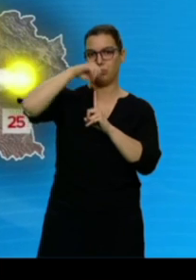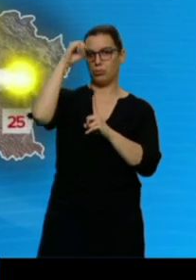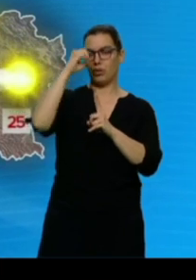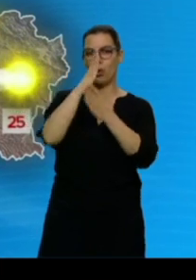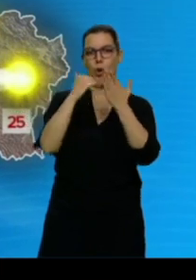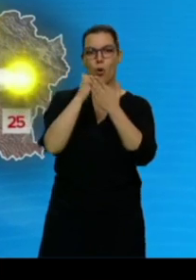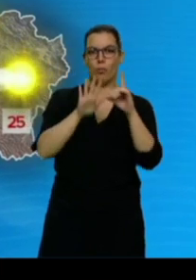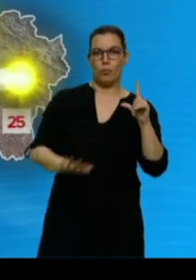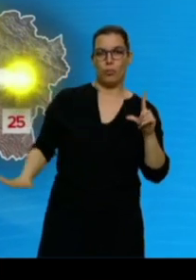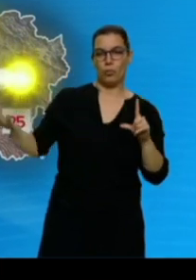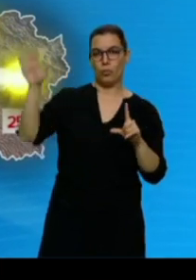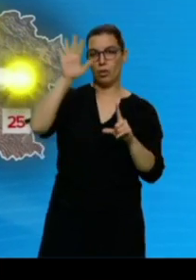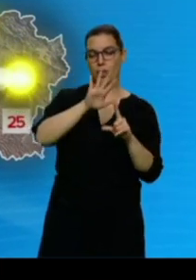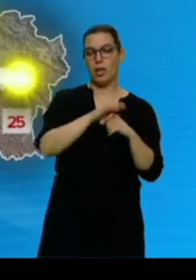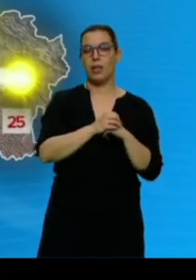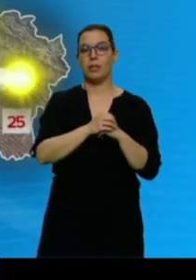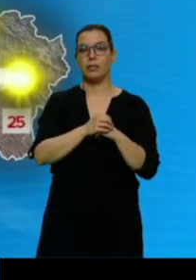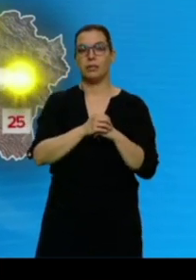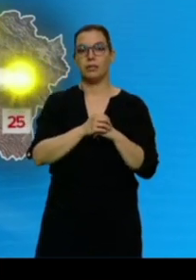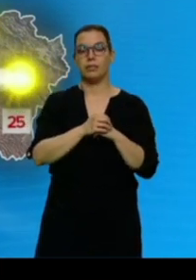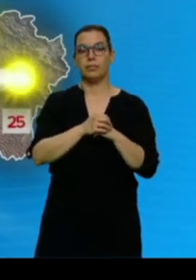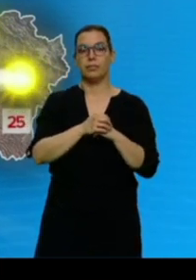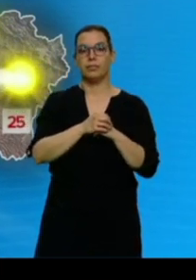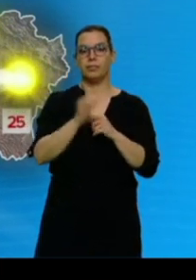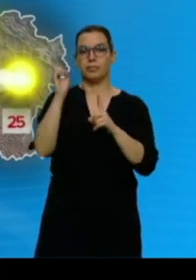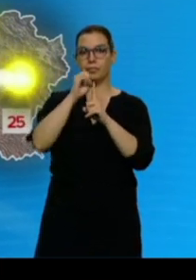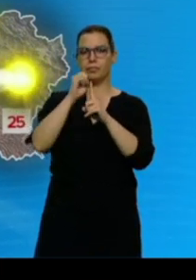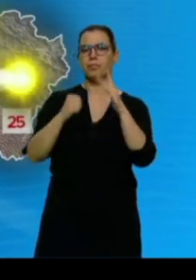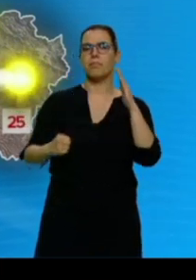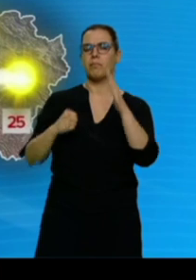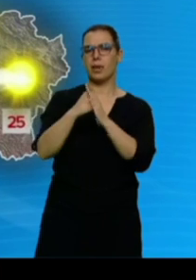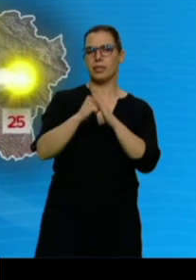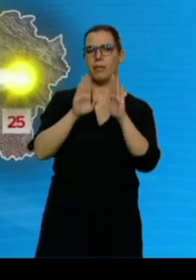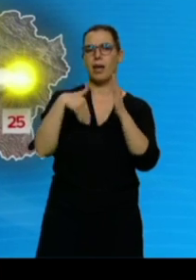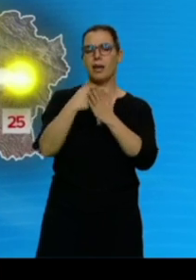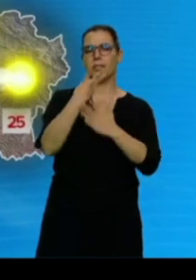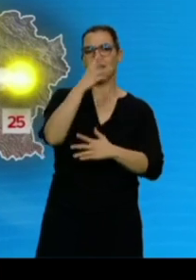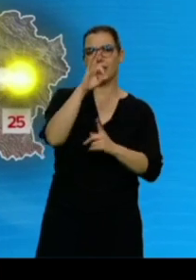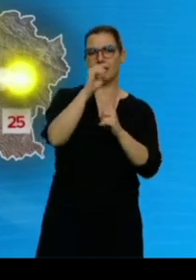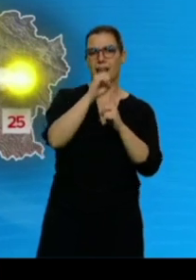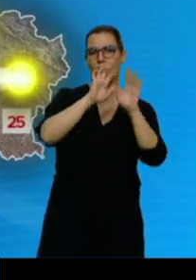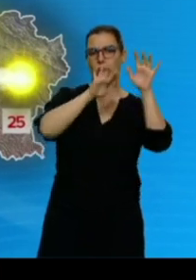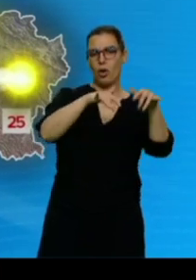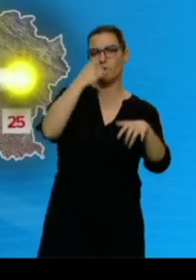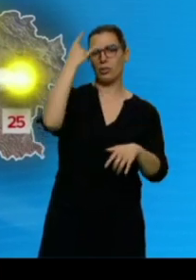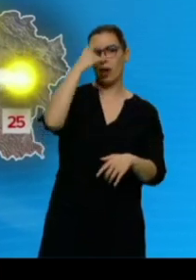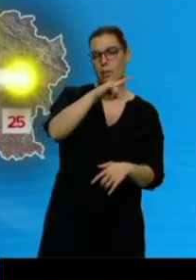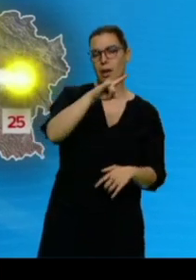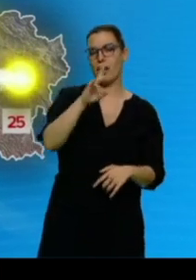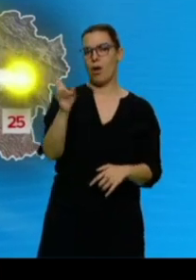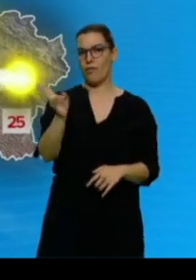En escalan los registros térmicos con máximas de hasta 30 grados en León, Salamanca y Valladolid.